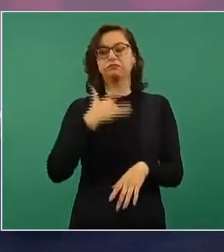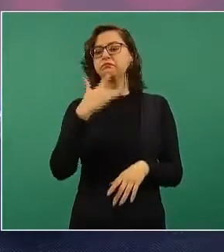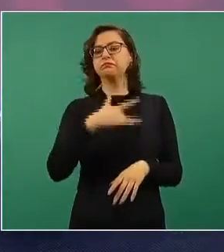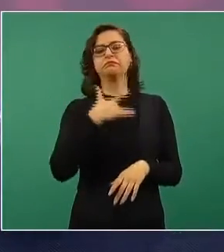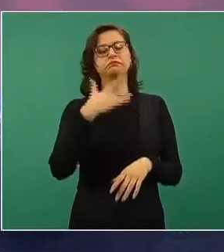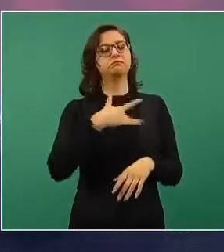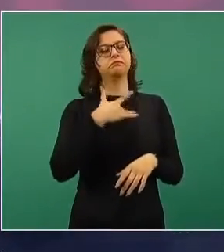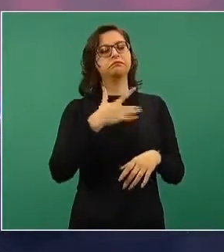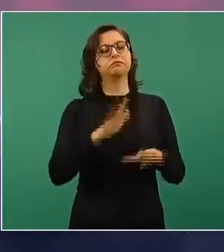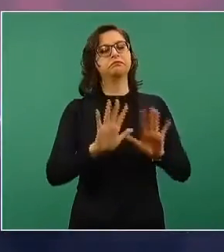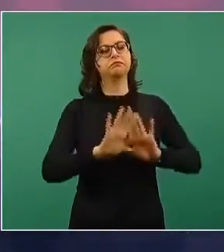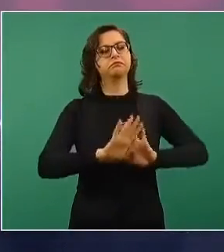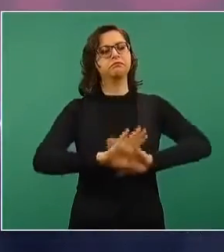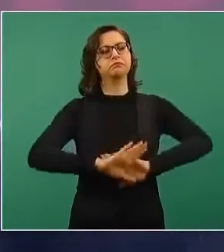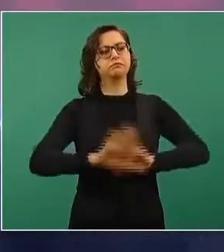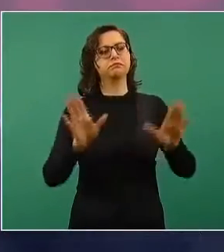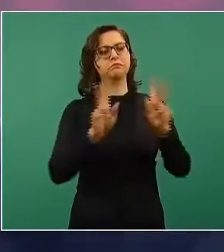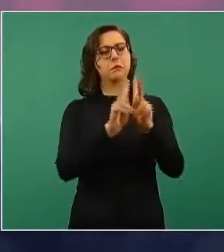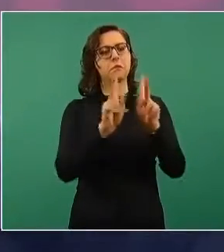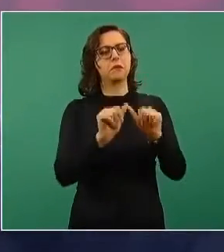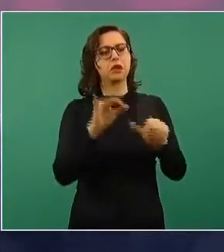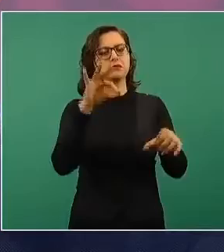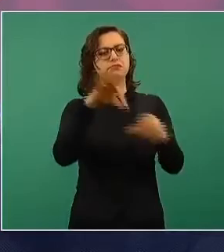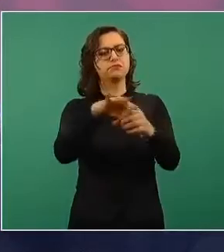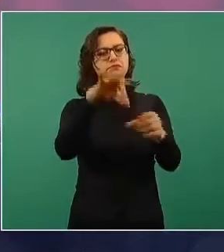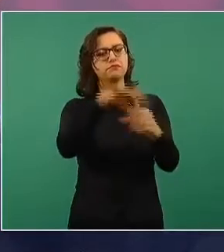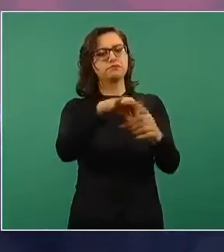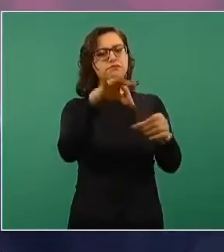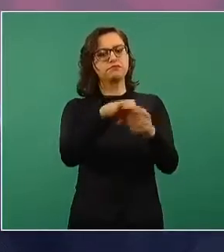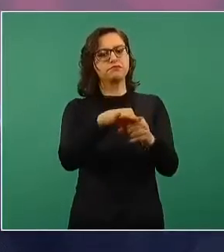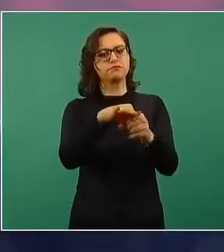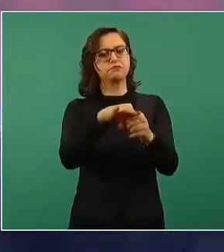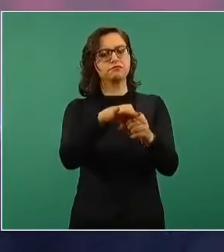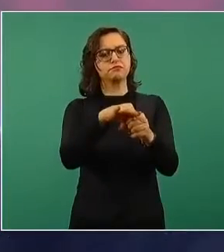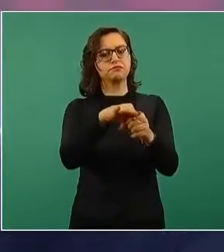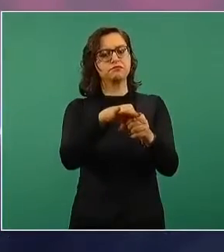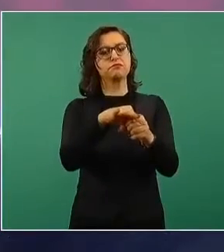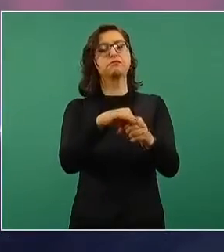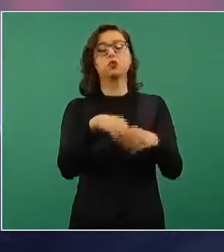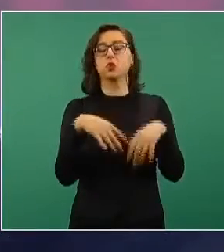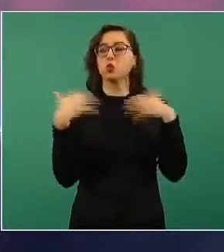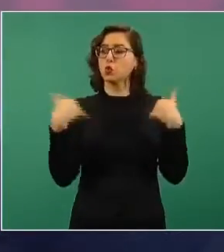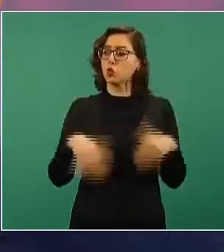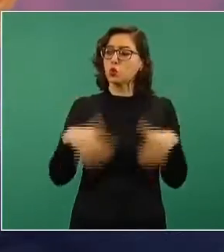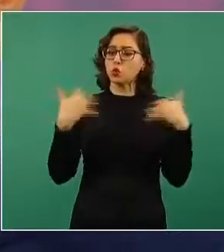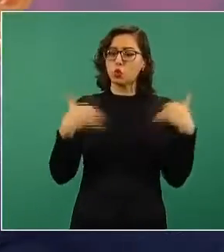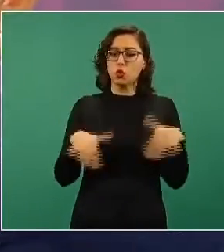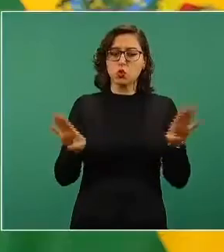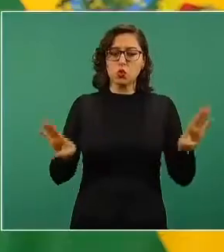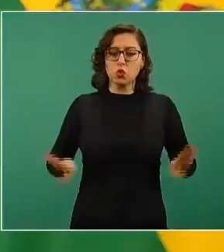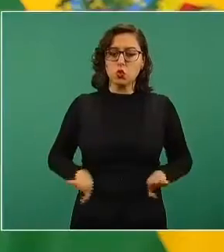de manera democrática. Yo diría ejemplar,